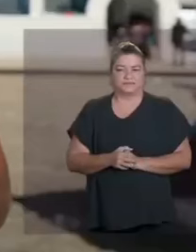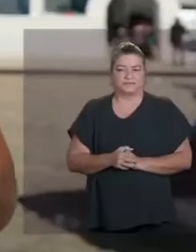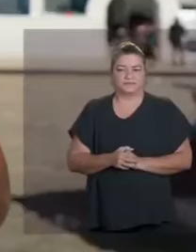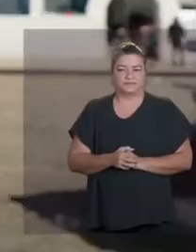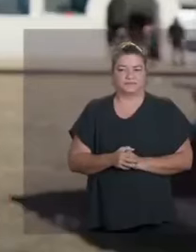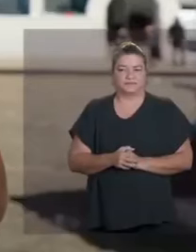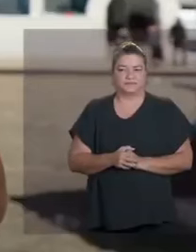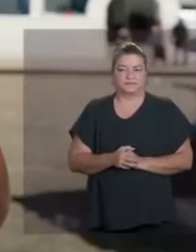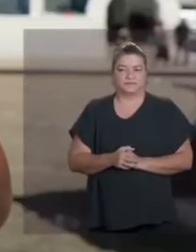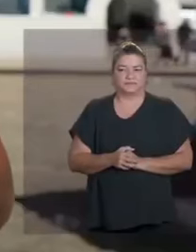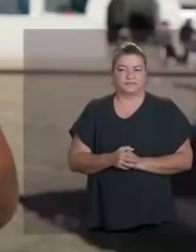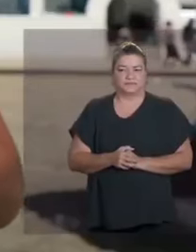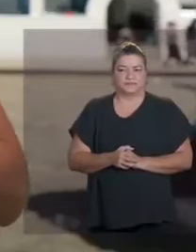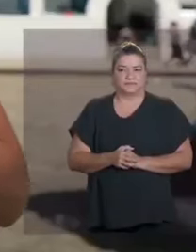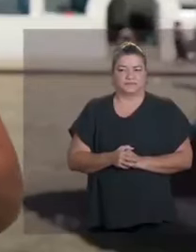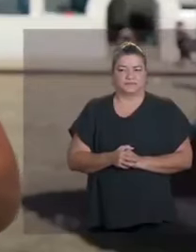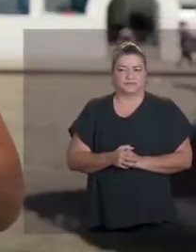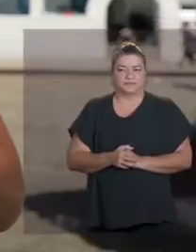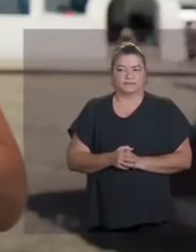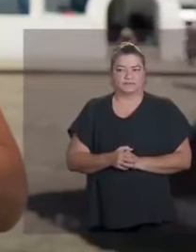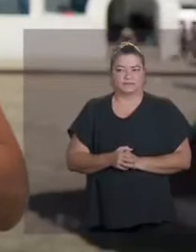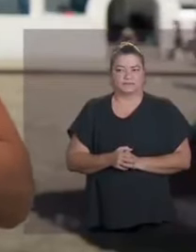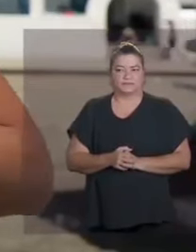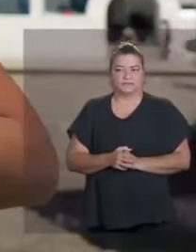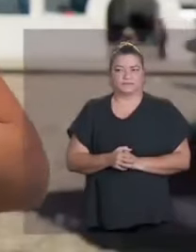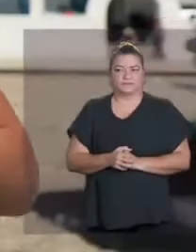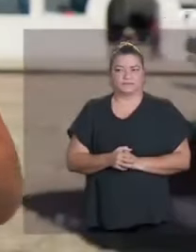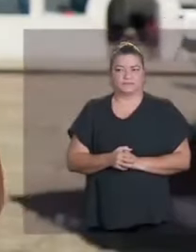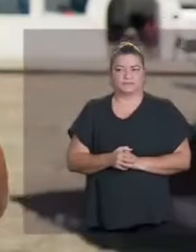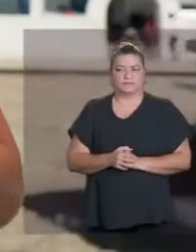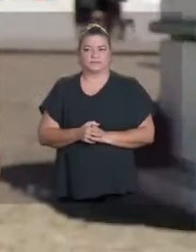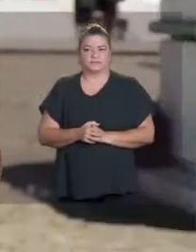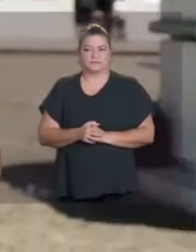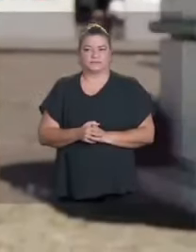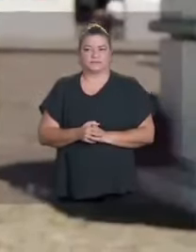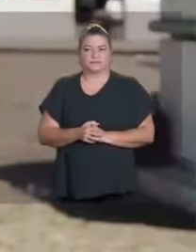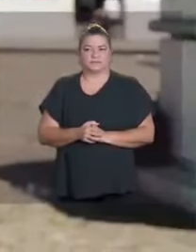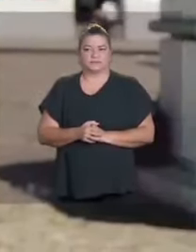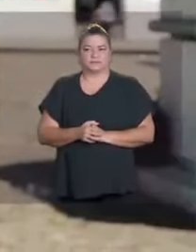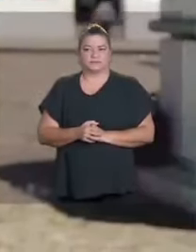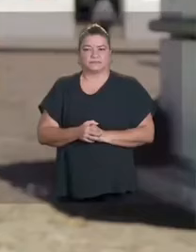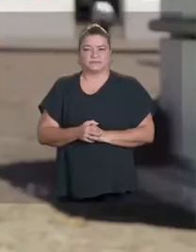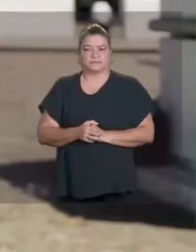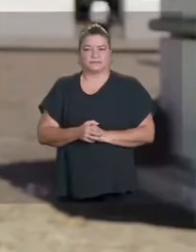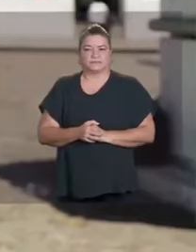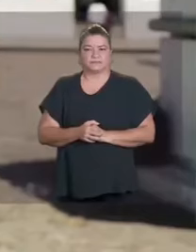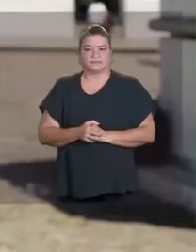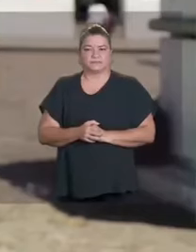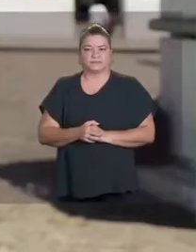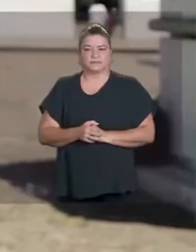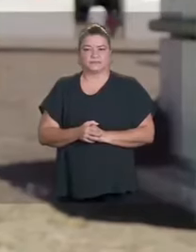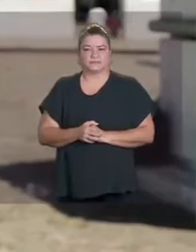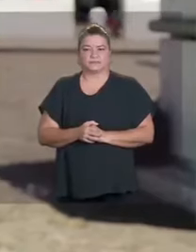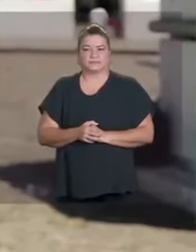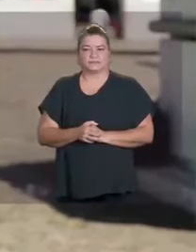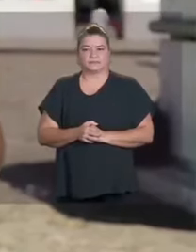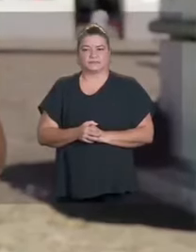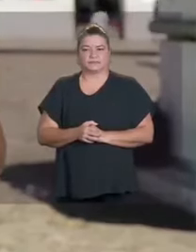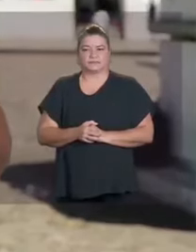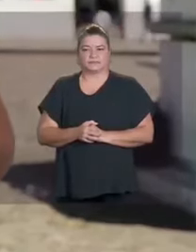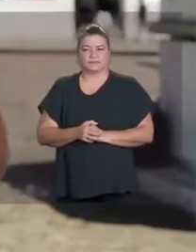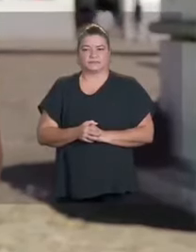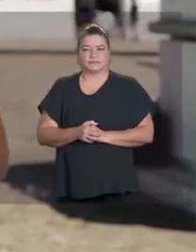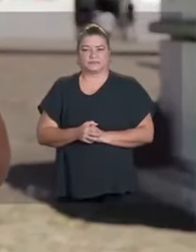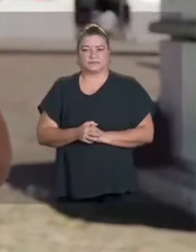Yo soy Marcelina Díaz López, es 45 años, Jabilal, en municipio de San Juan